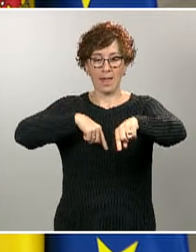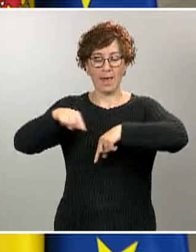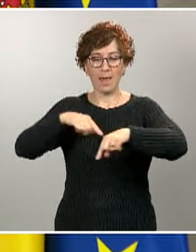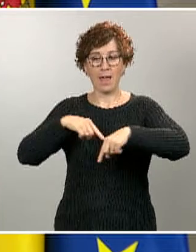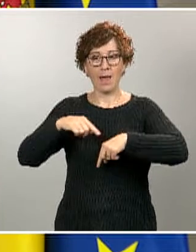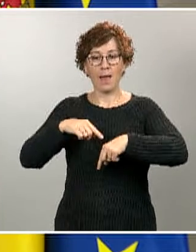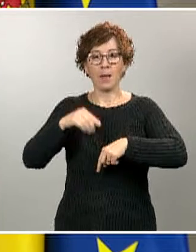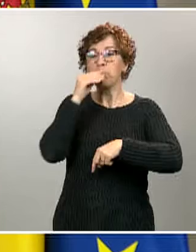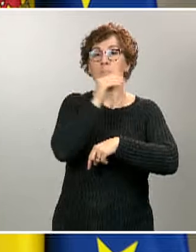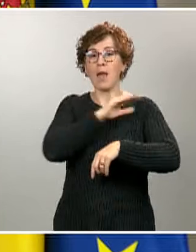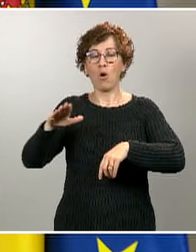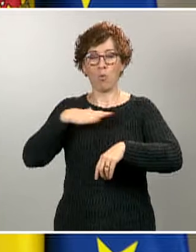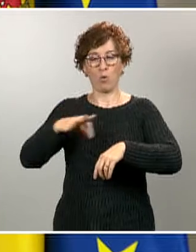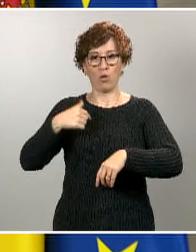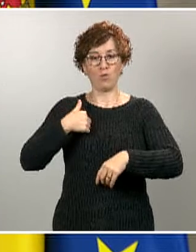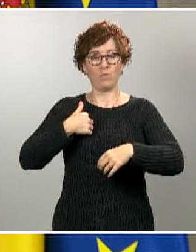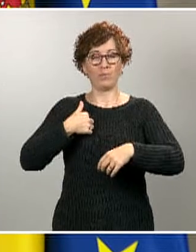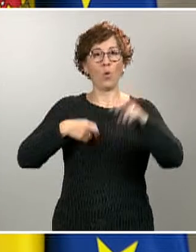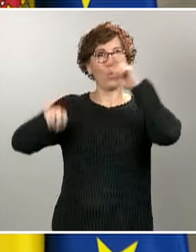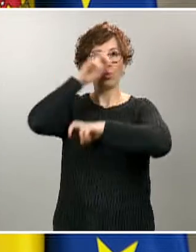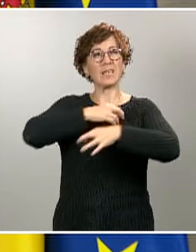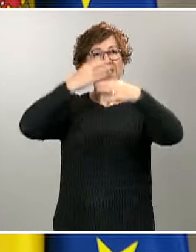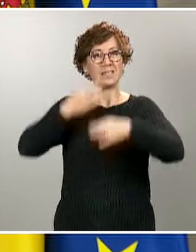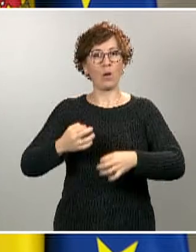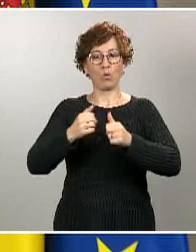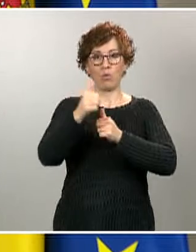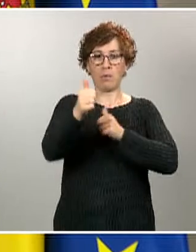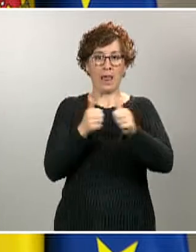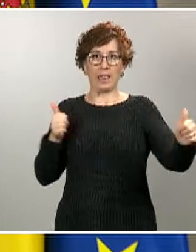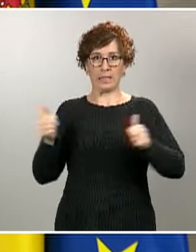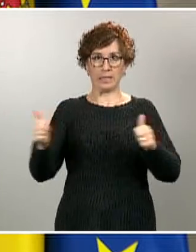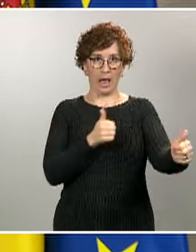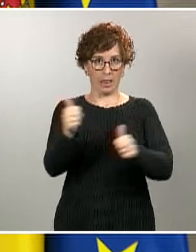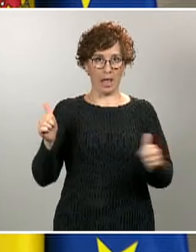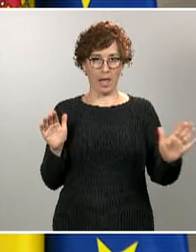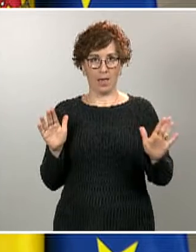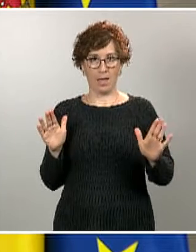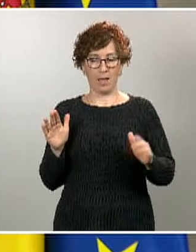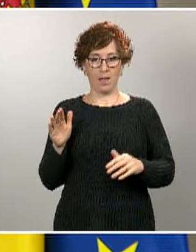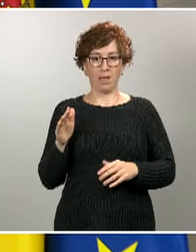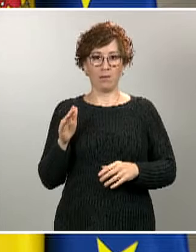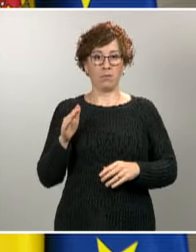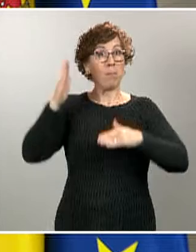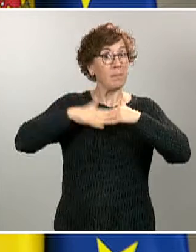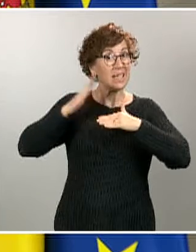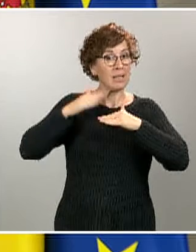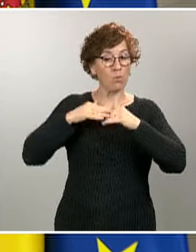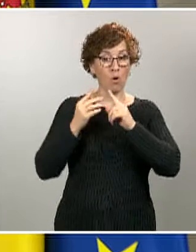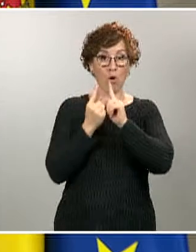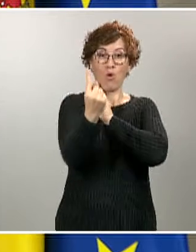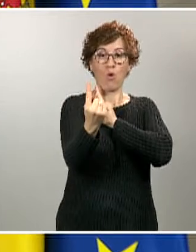importante mantener las medidas de distancia interpersonal de uno o dos metros, mínimo un metro, si es posible